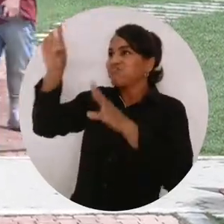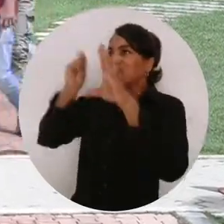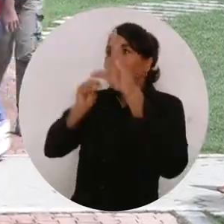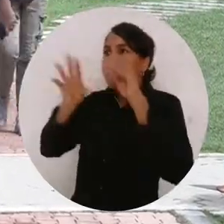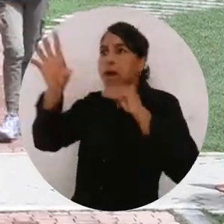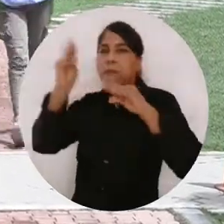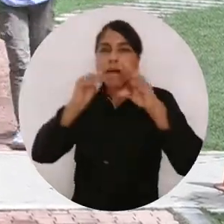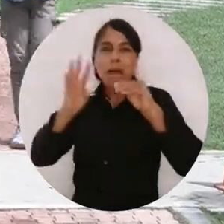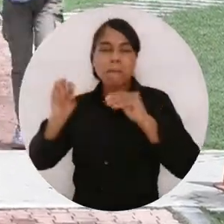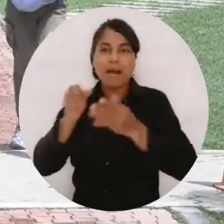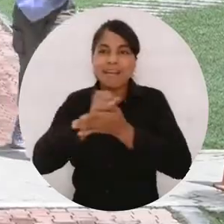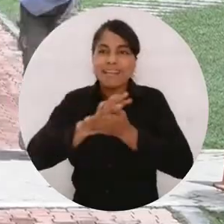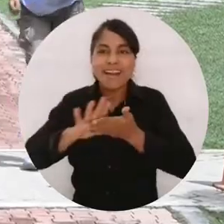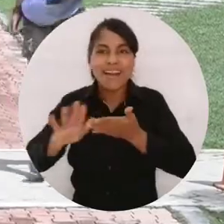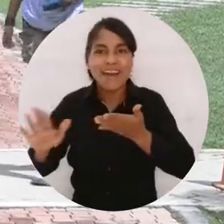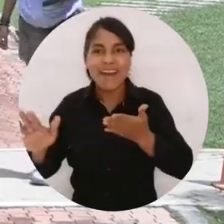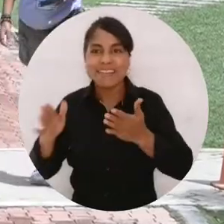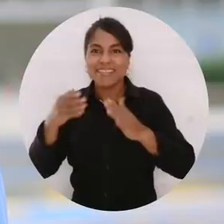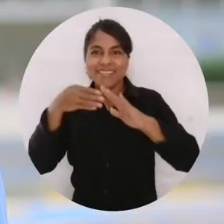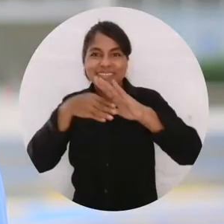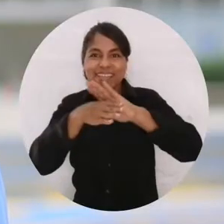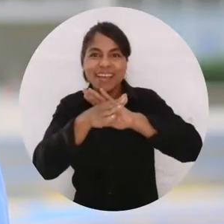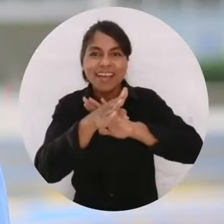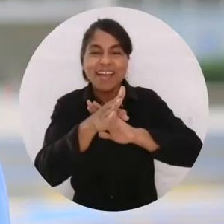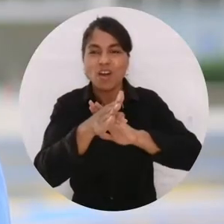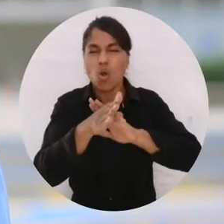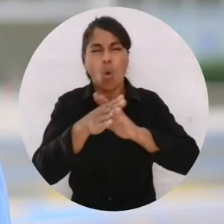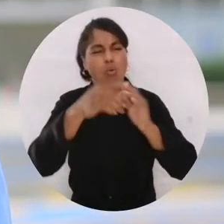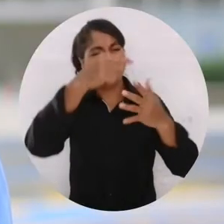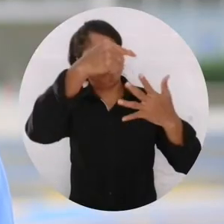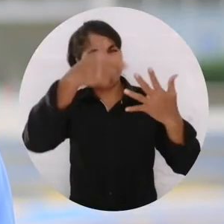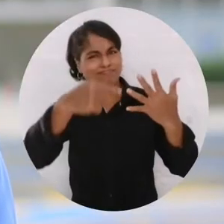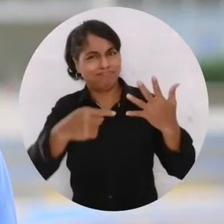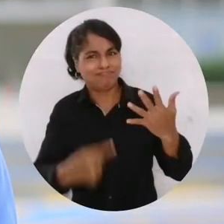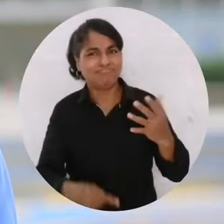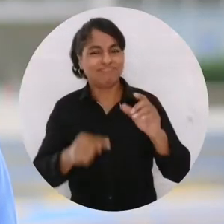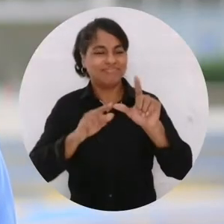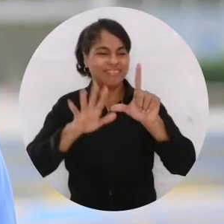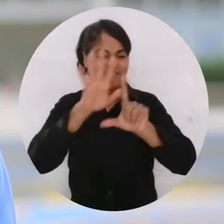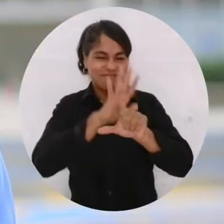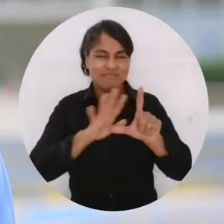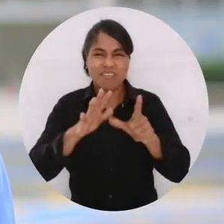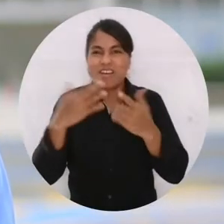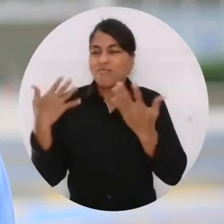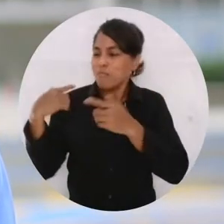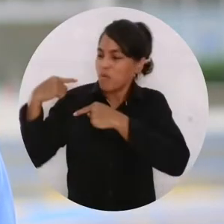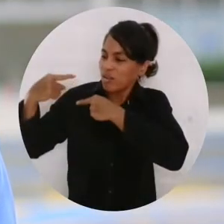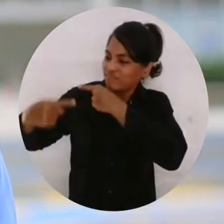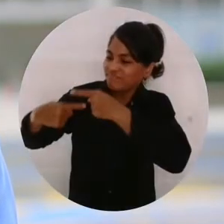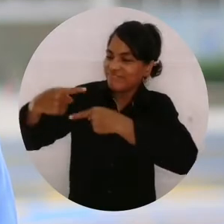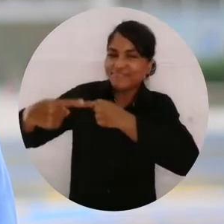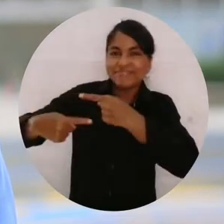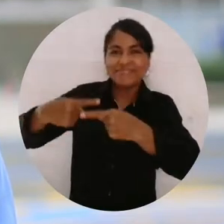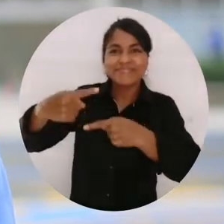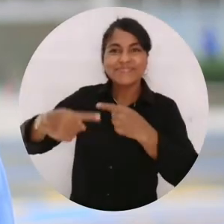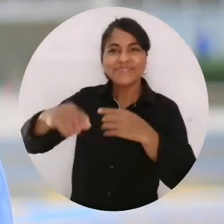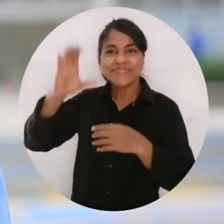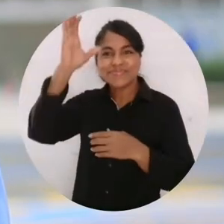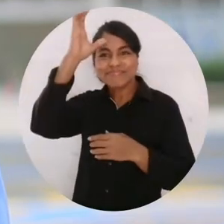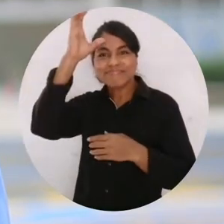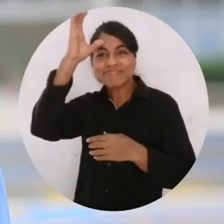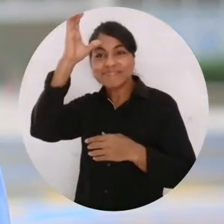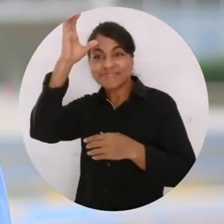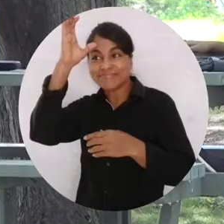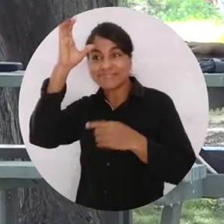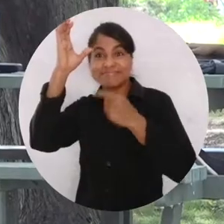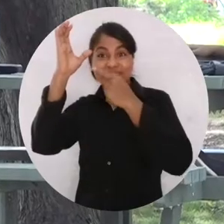las personas no solamente en acceso gratuito, sino digamos también en distintos formatos para que esa generación de conocimiento que